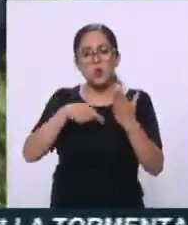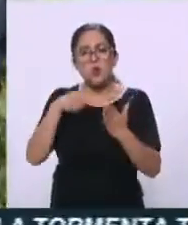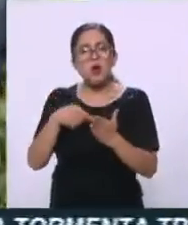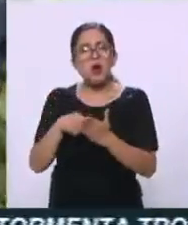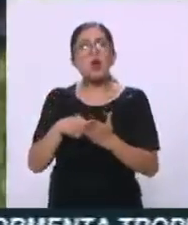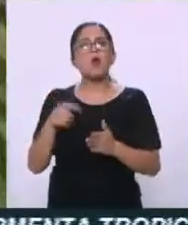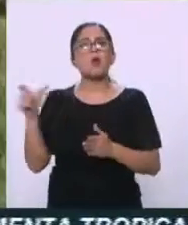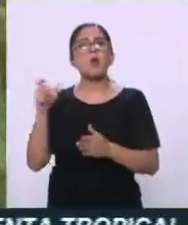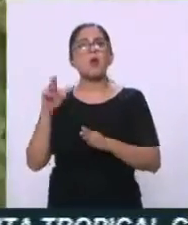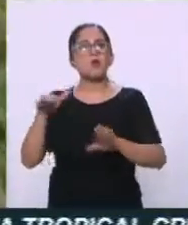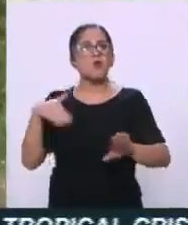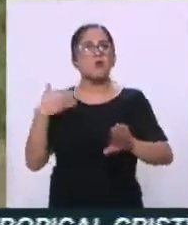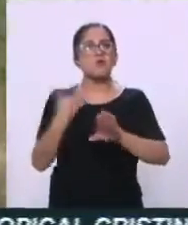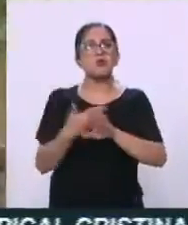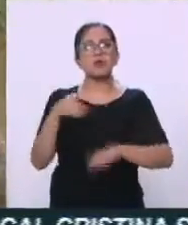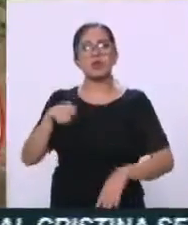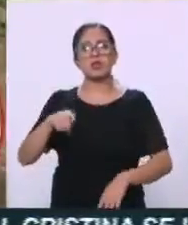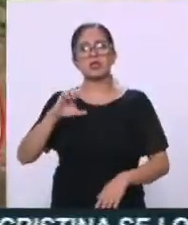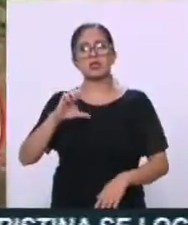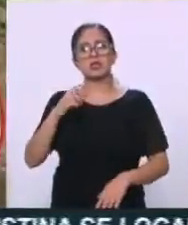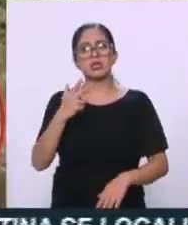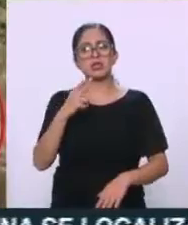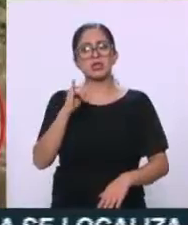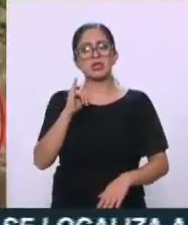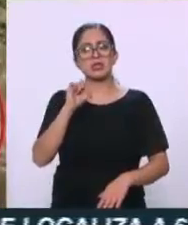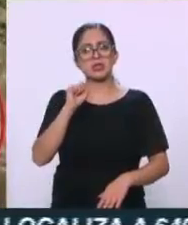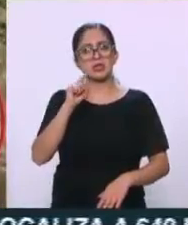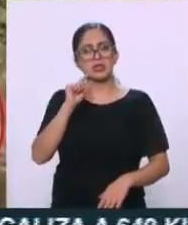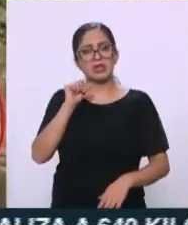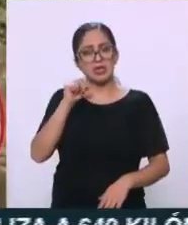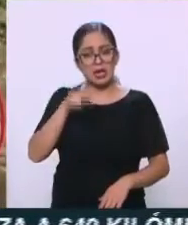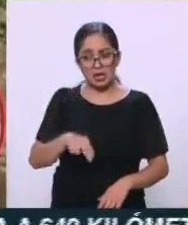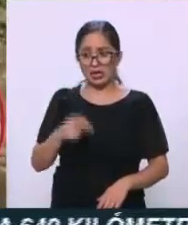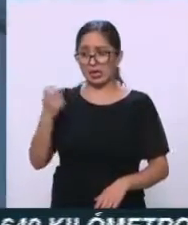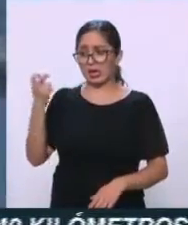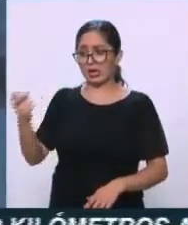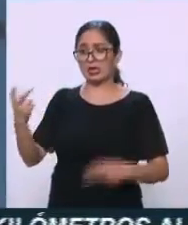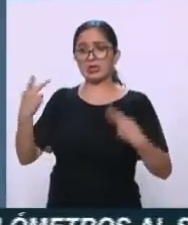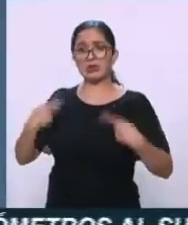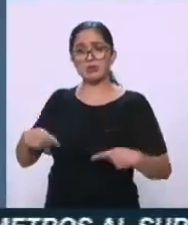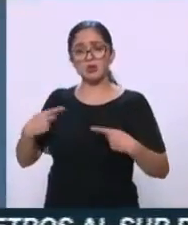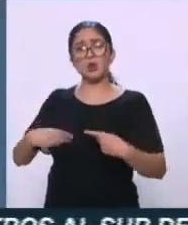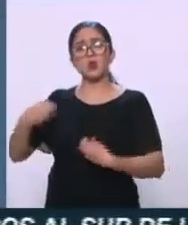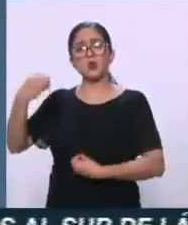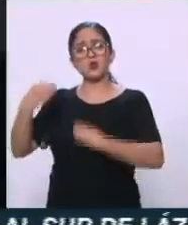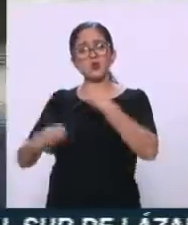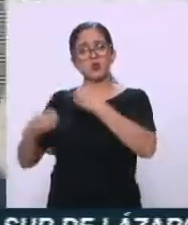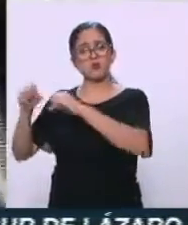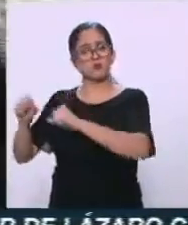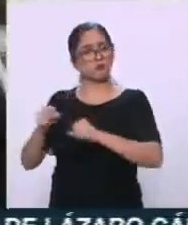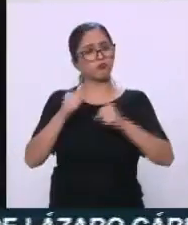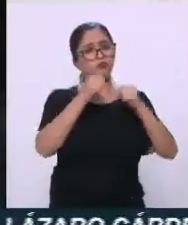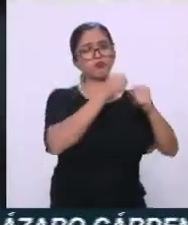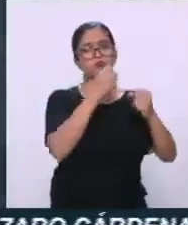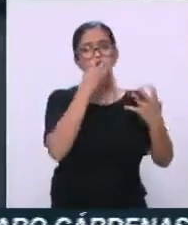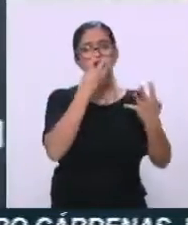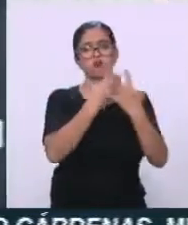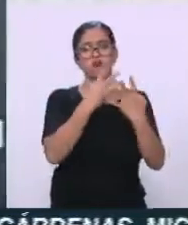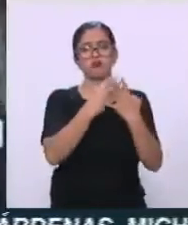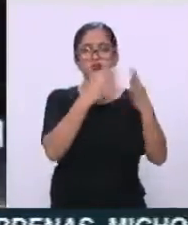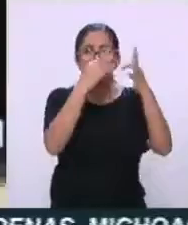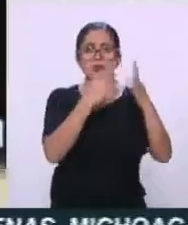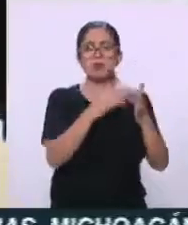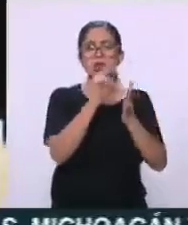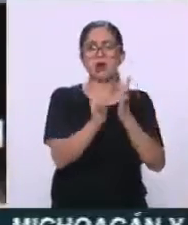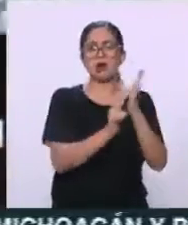Cristiano Alfonso Rodríguez Telumbre, llevar a los responsables al proceso, sancionarlos debidamente, pero lo más importante es